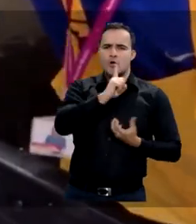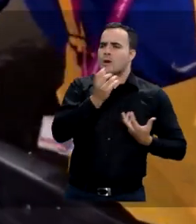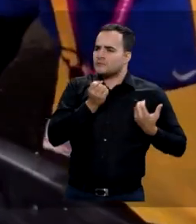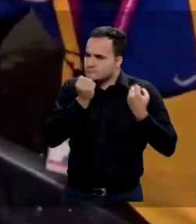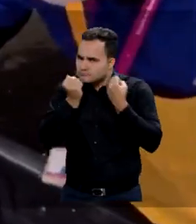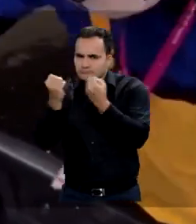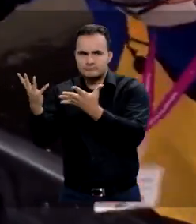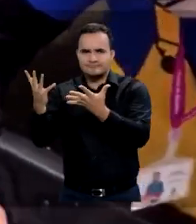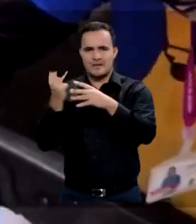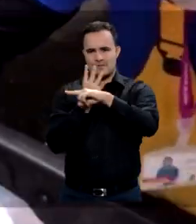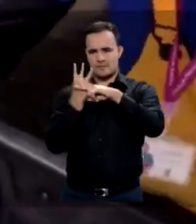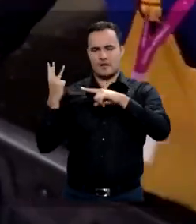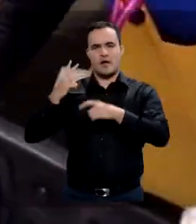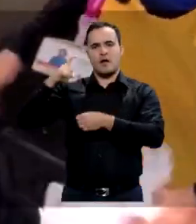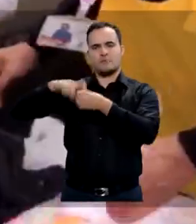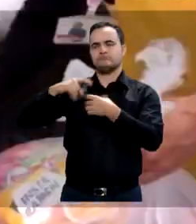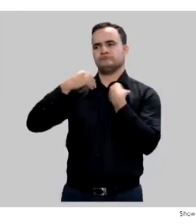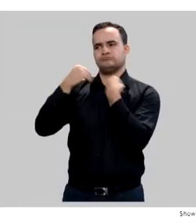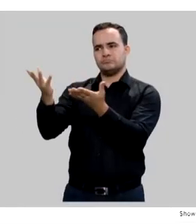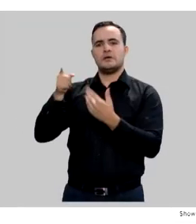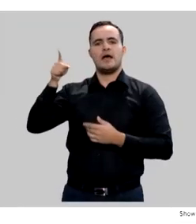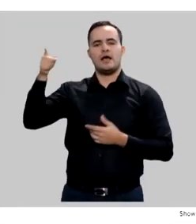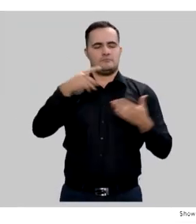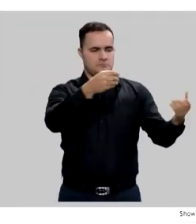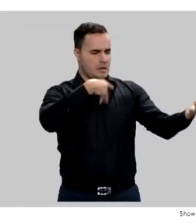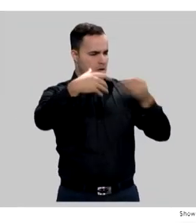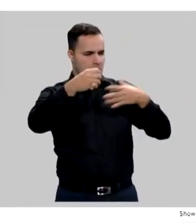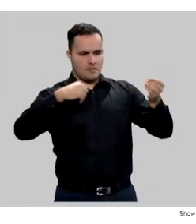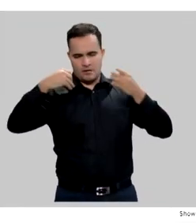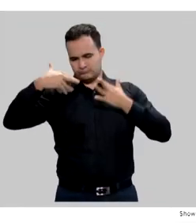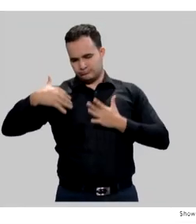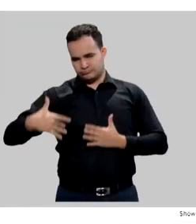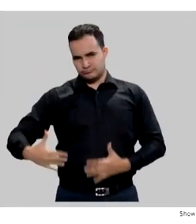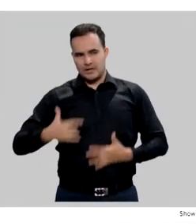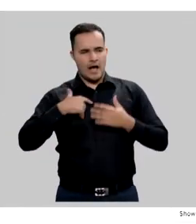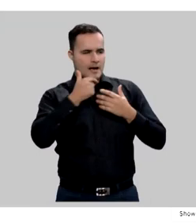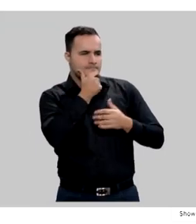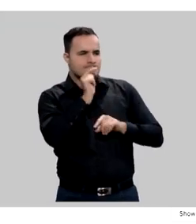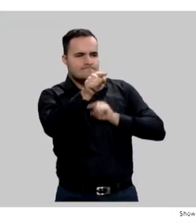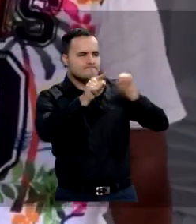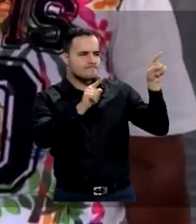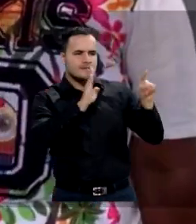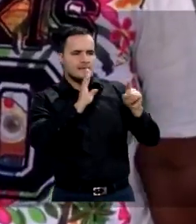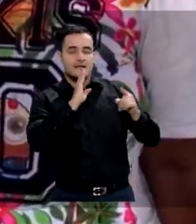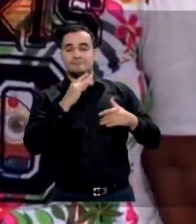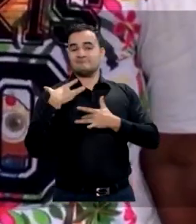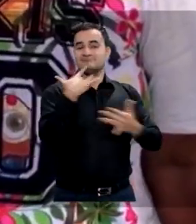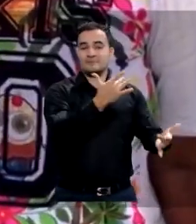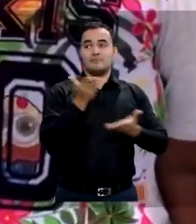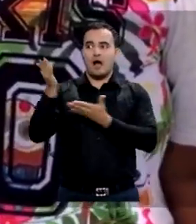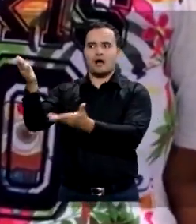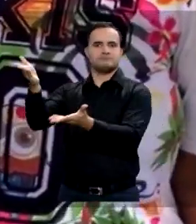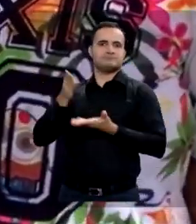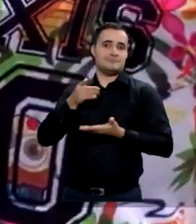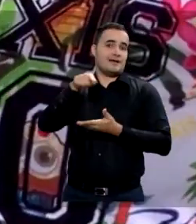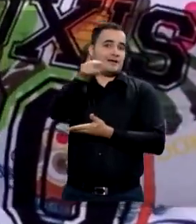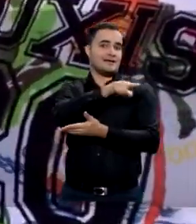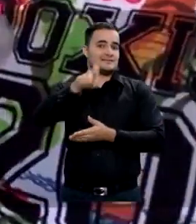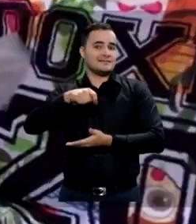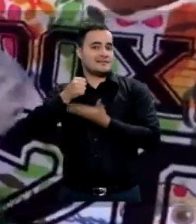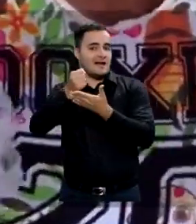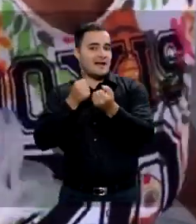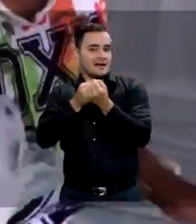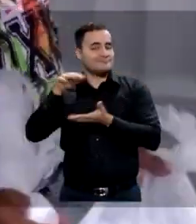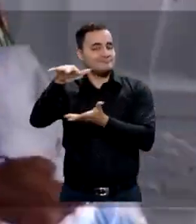información a la página Medellín Me Cuida para que les puedan obsequiar las ayudas que están